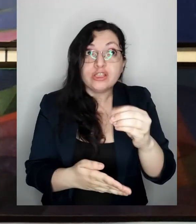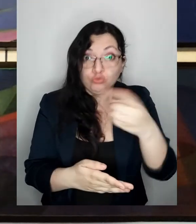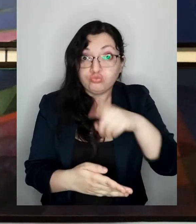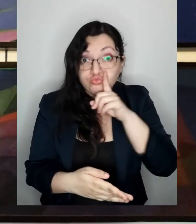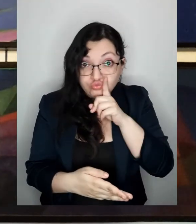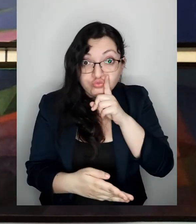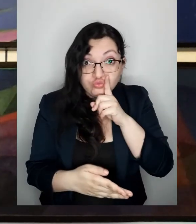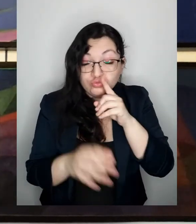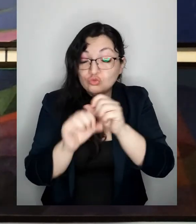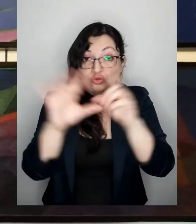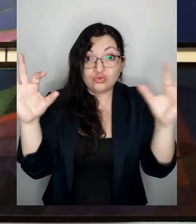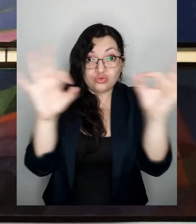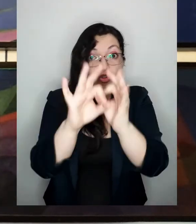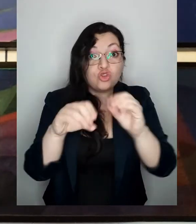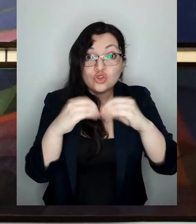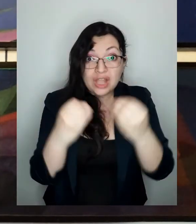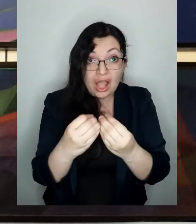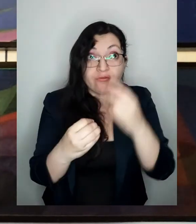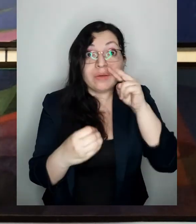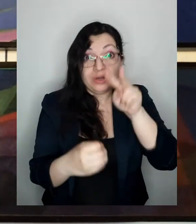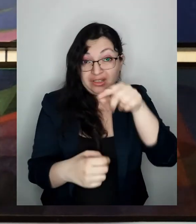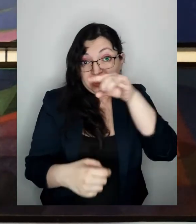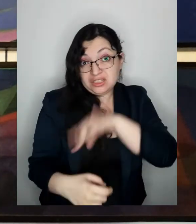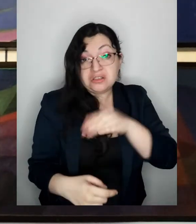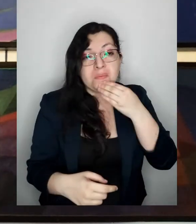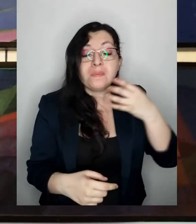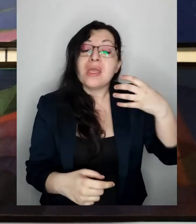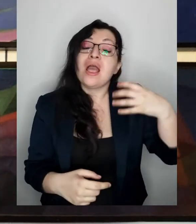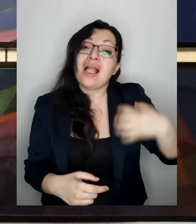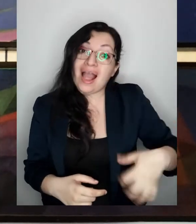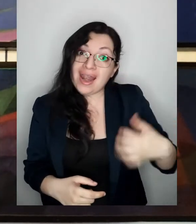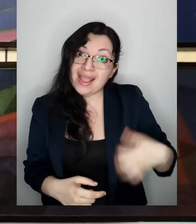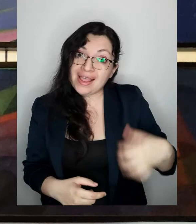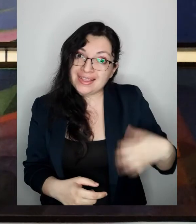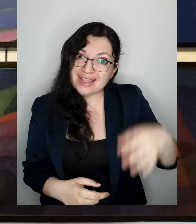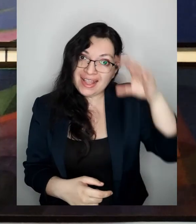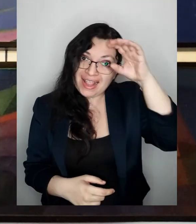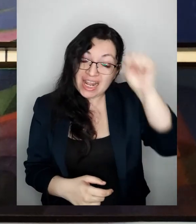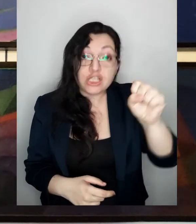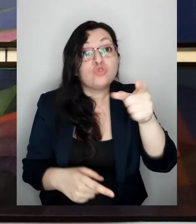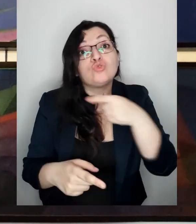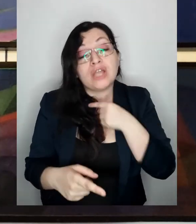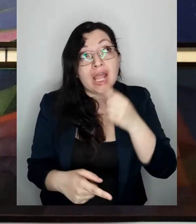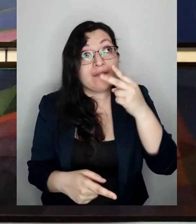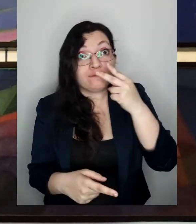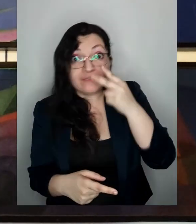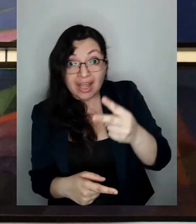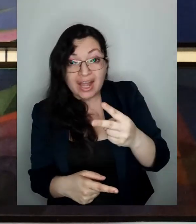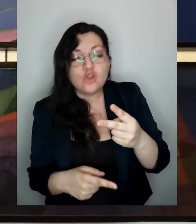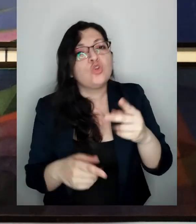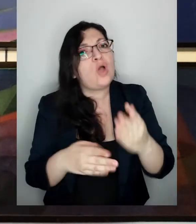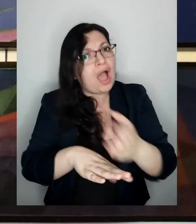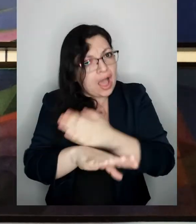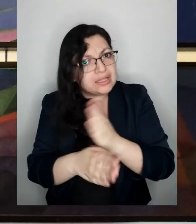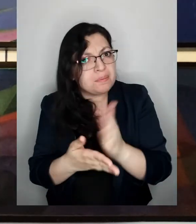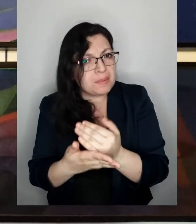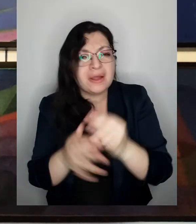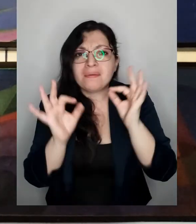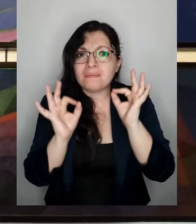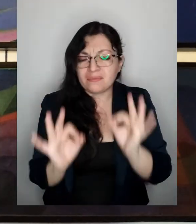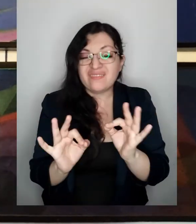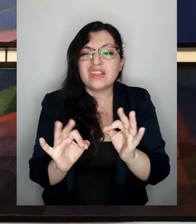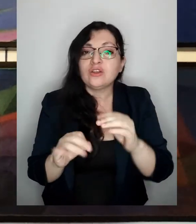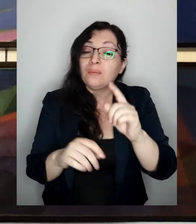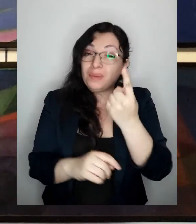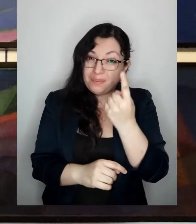que será visible desde Chile y Argentina si quieres vivir este fenómeno prepárate muy bien lo primero que tienes que saber